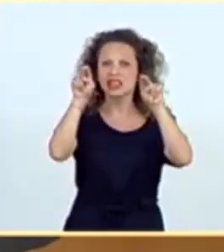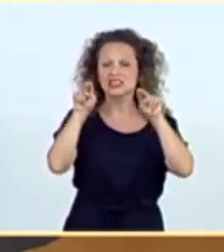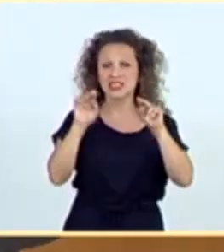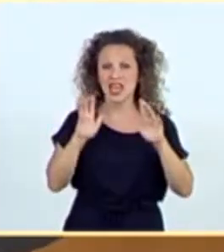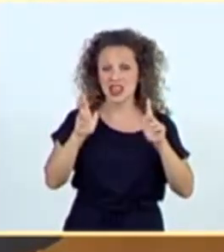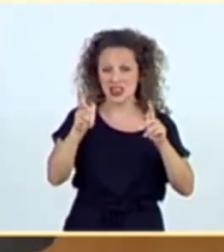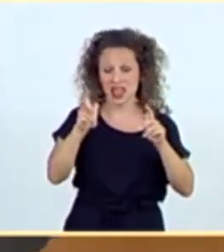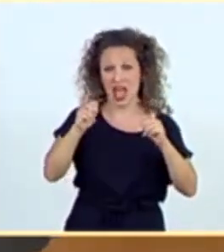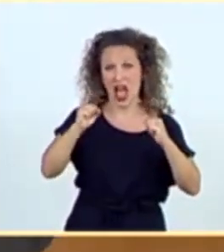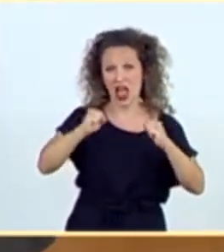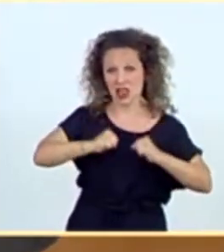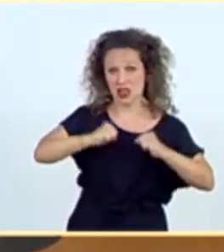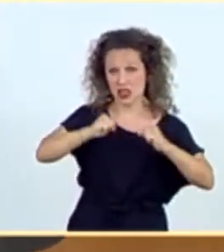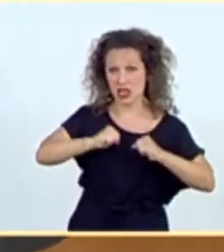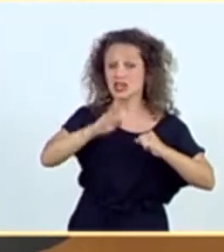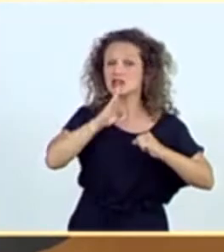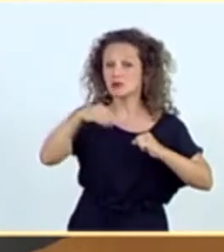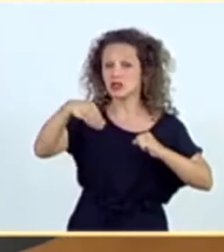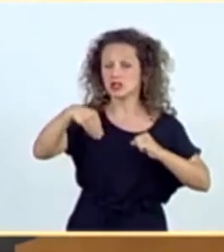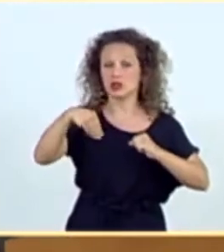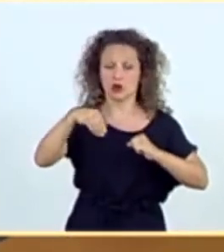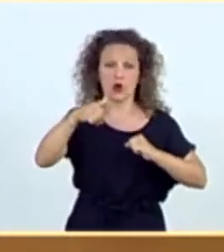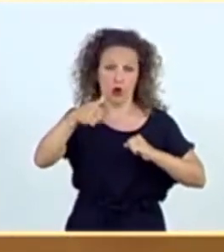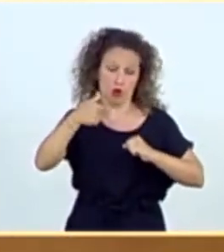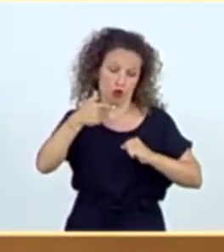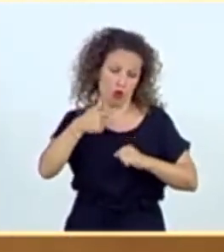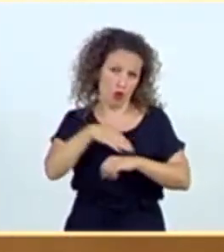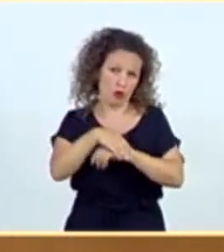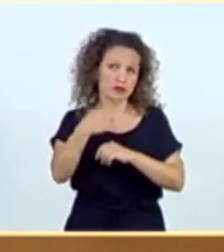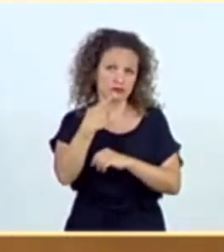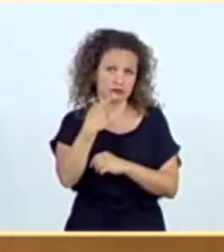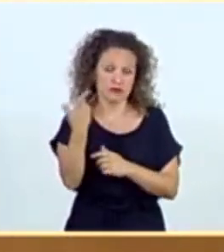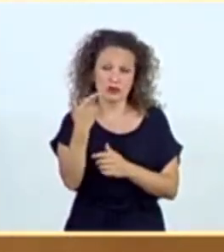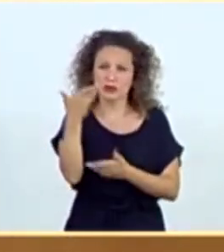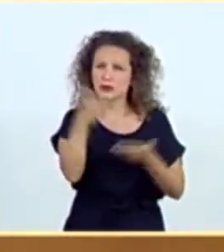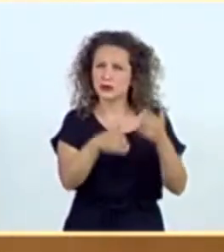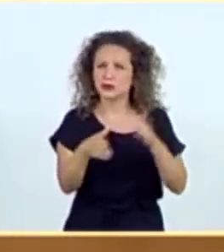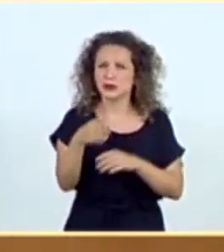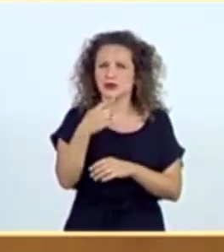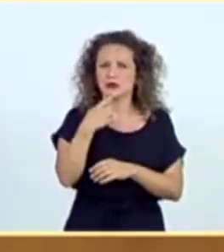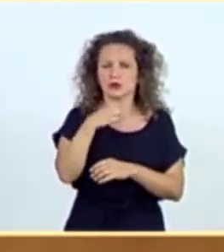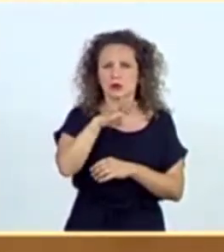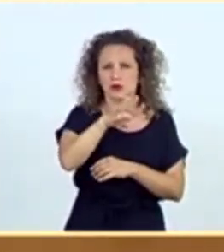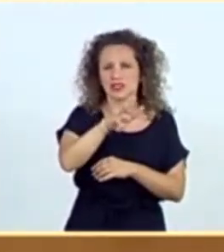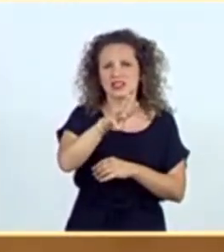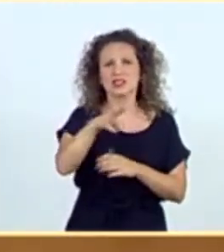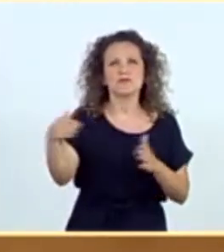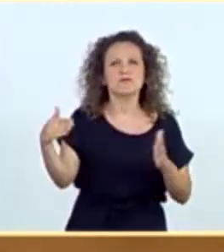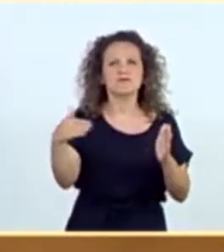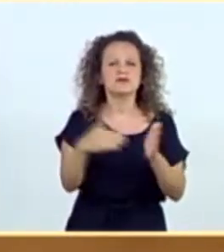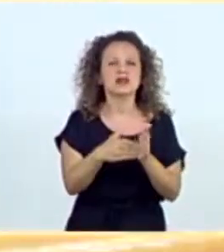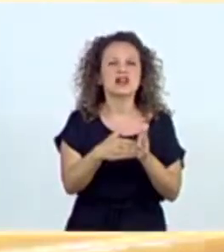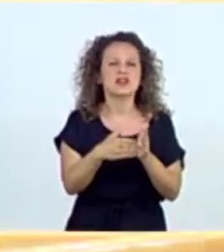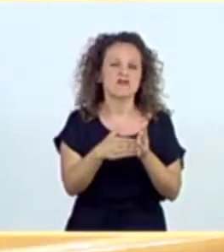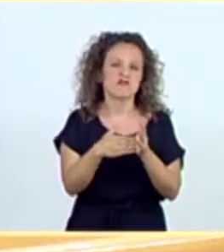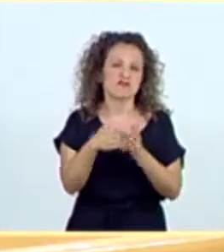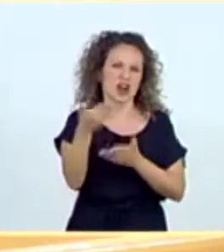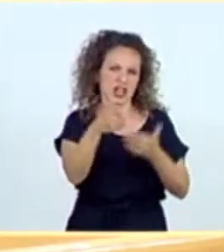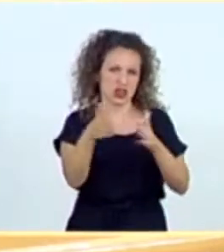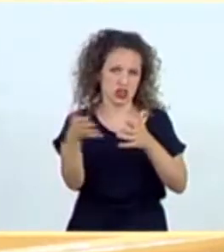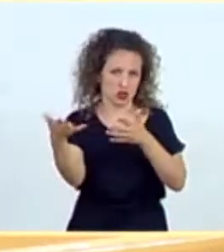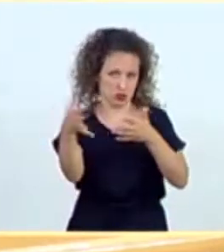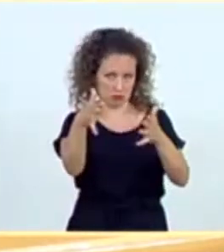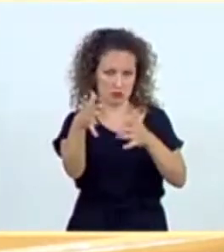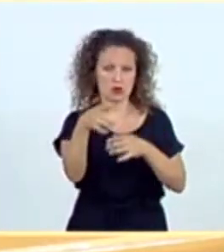Gobierno, tienen unas mortalidades altísimas. Alrededor de 43.000 fallecidos, aunque ustedes sigan con esas cifras